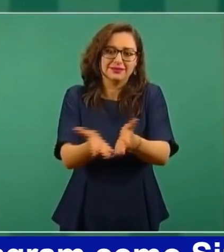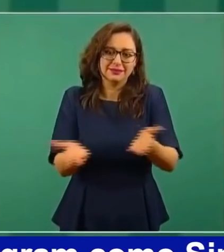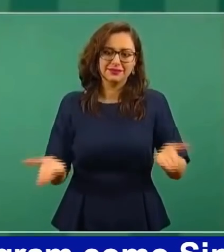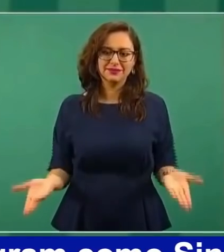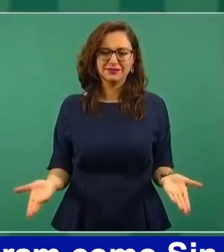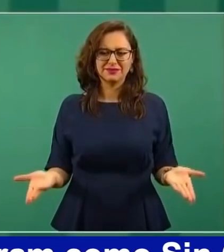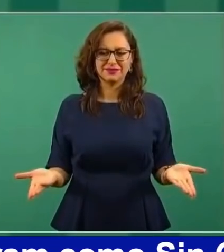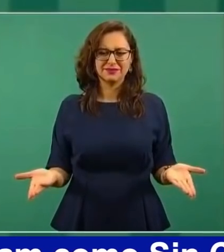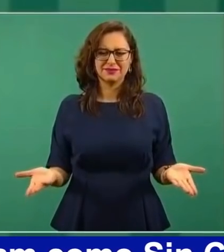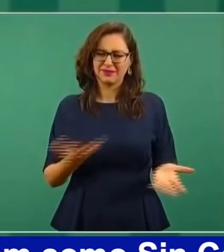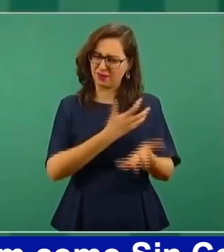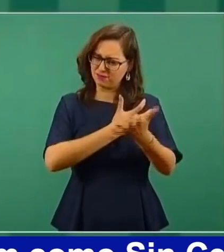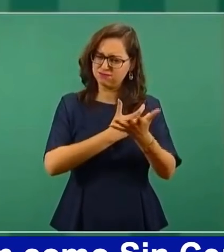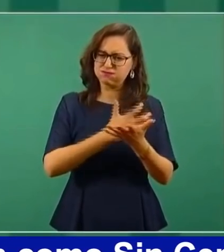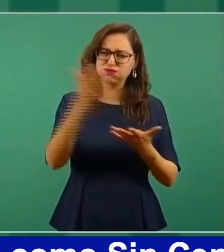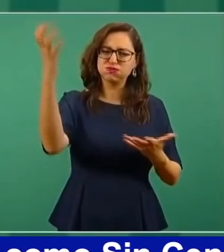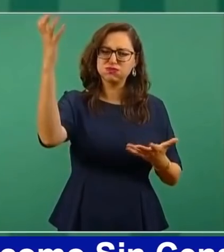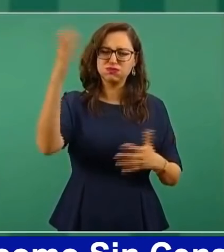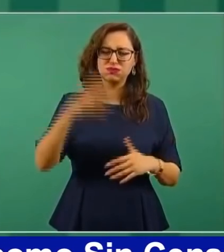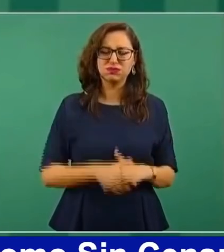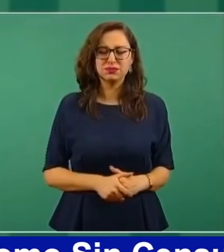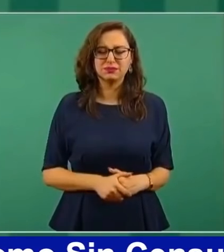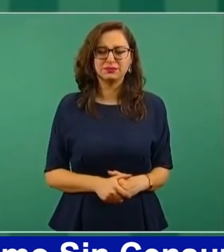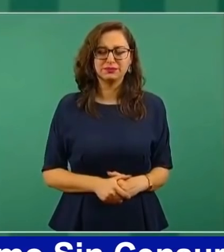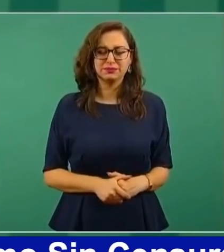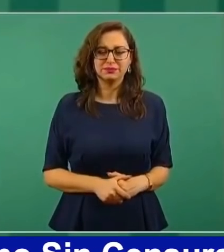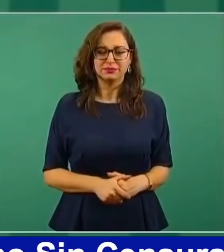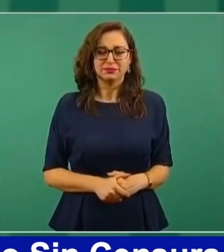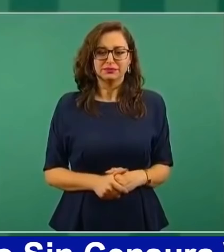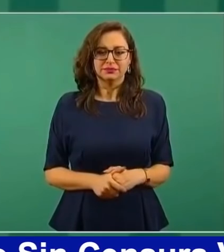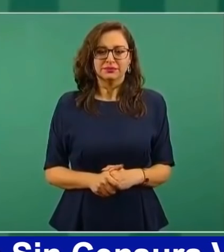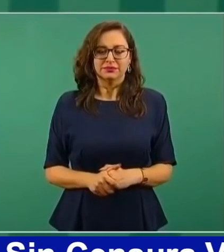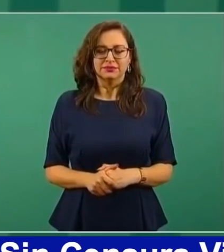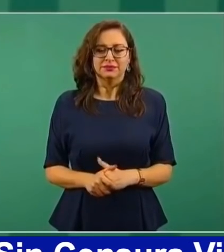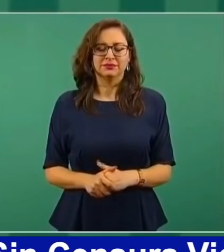¿no les parece un exceso? Bueno, en el caso del país,